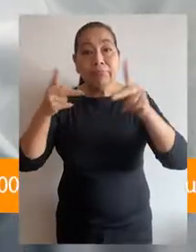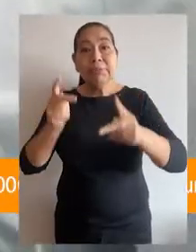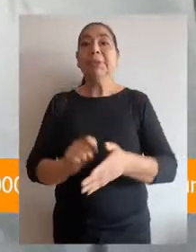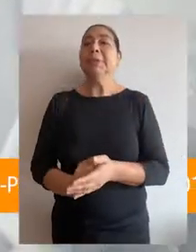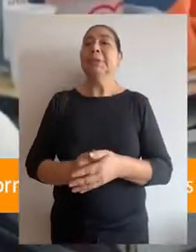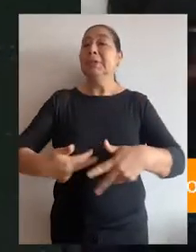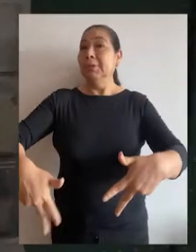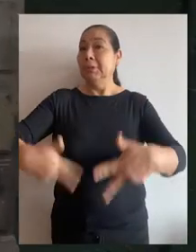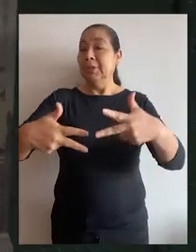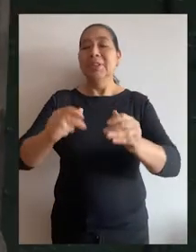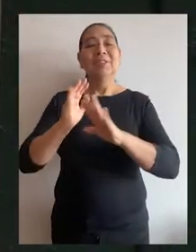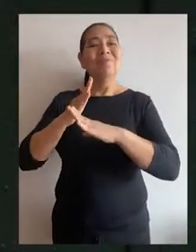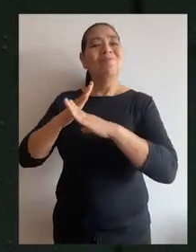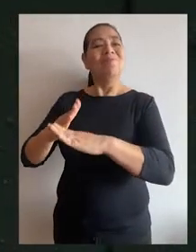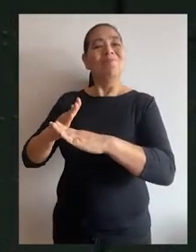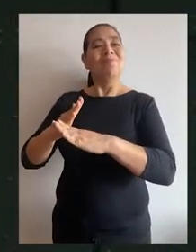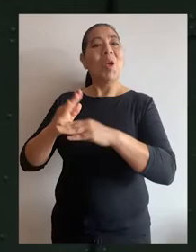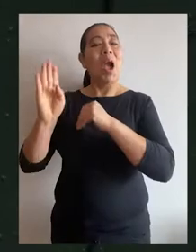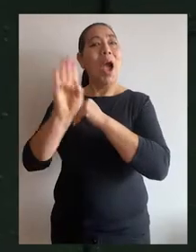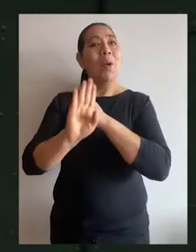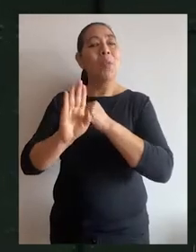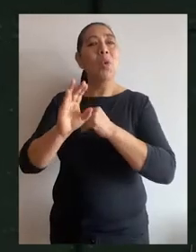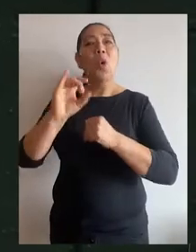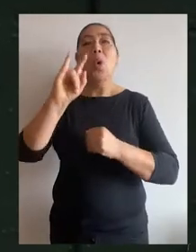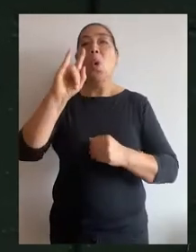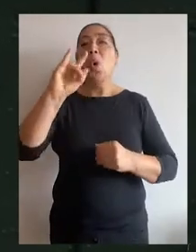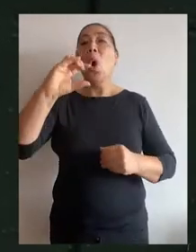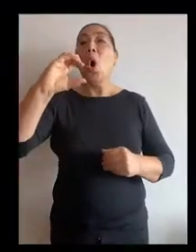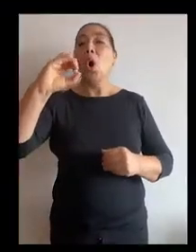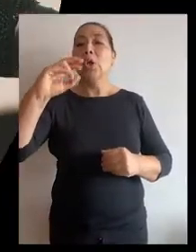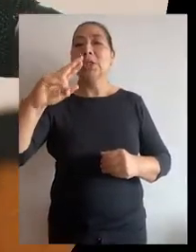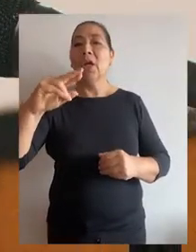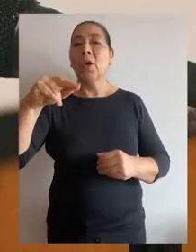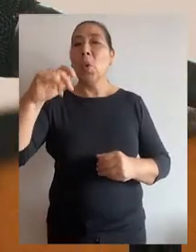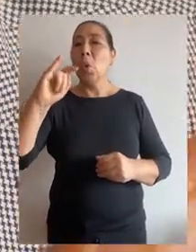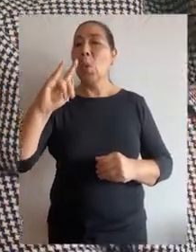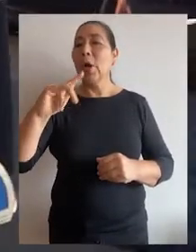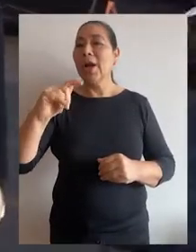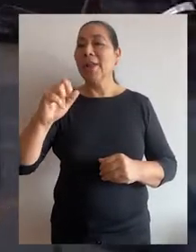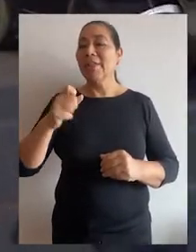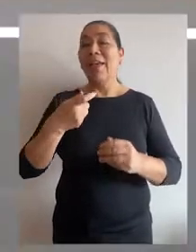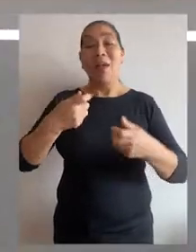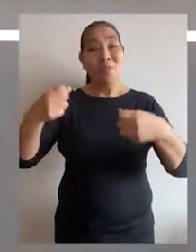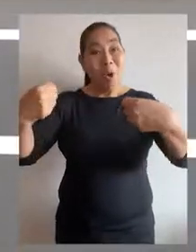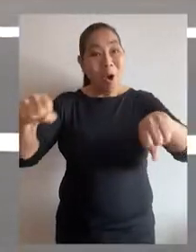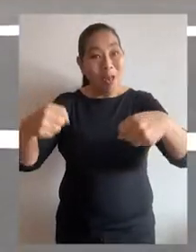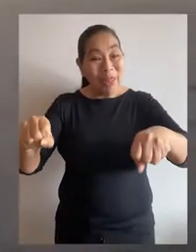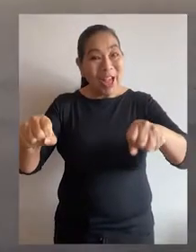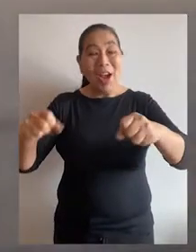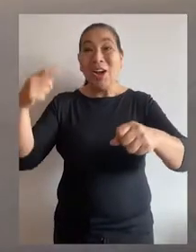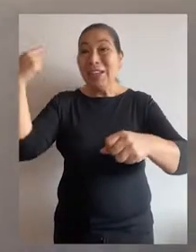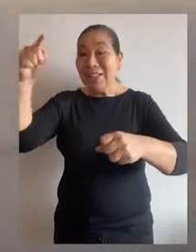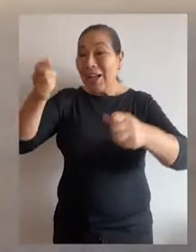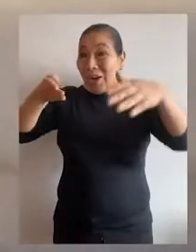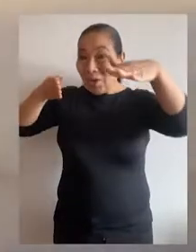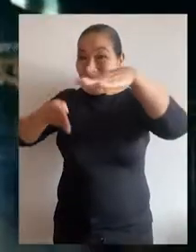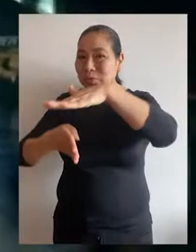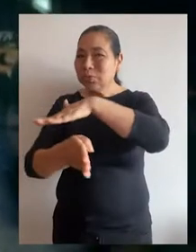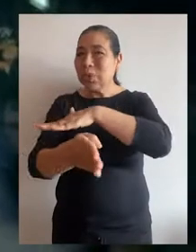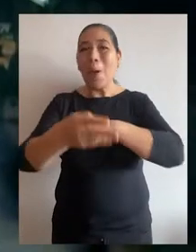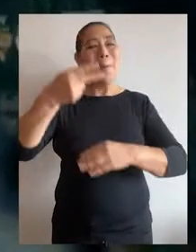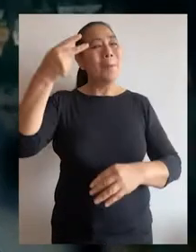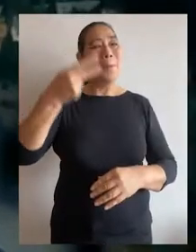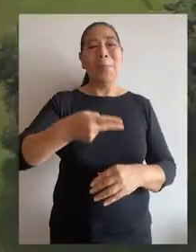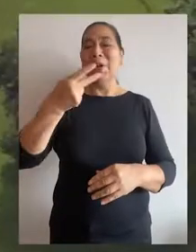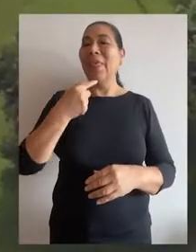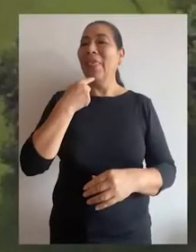pública remota. TC rechazó a demanda de amparo de Óscar Ugarteche contra el RENIEC. Motos y mototaxis no podrán circular por vías